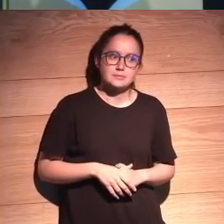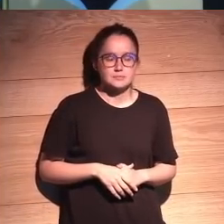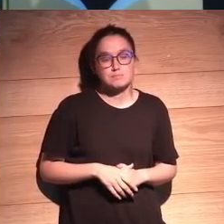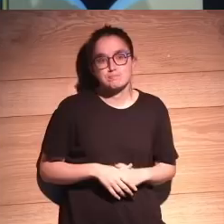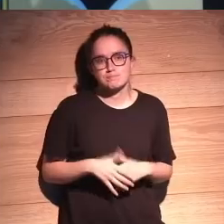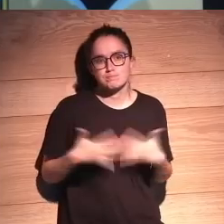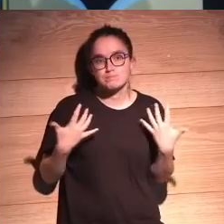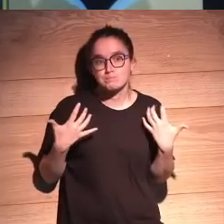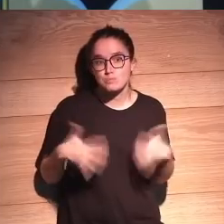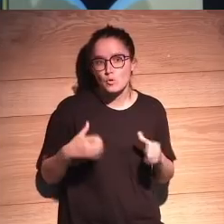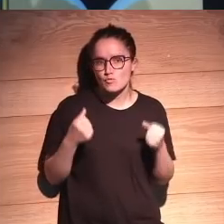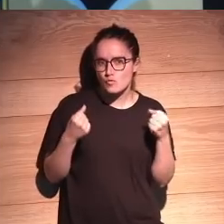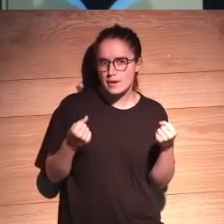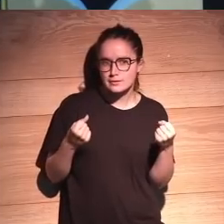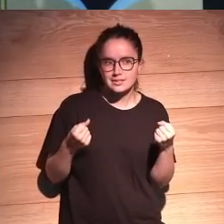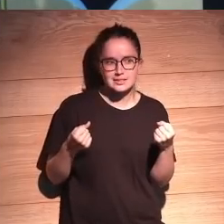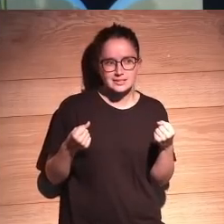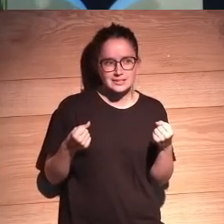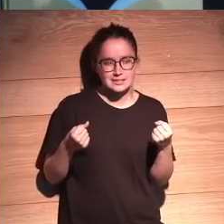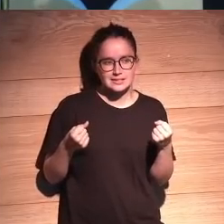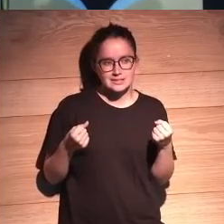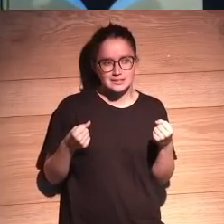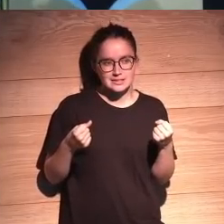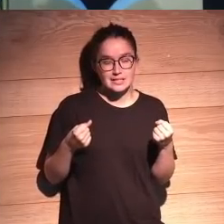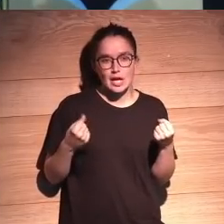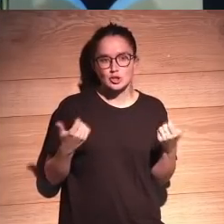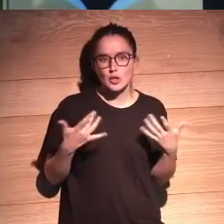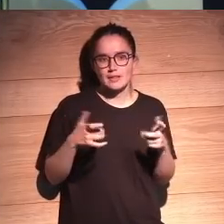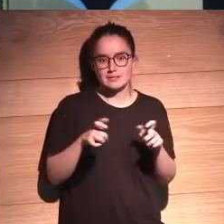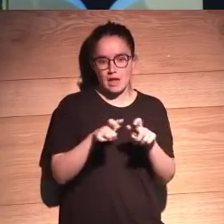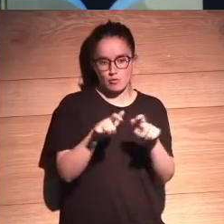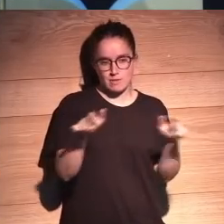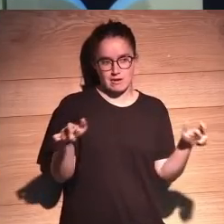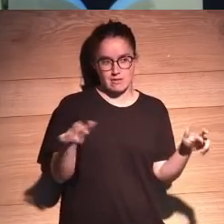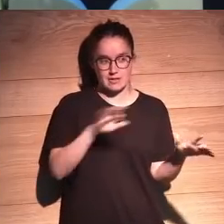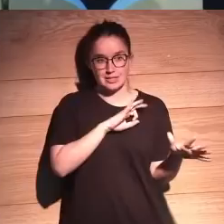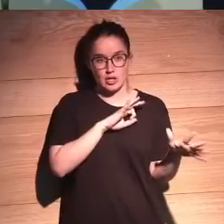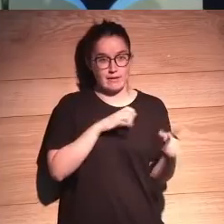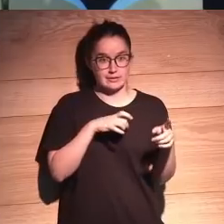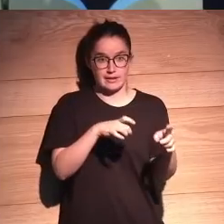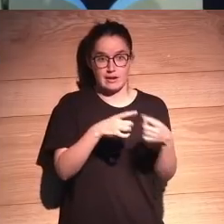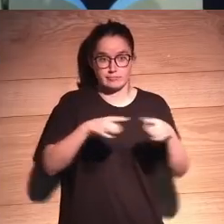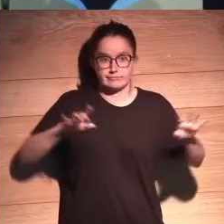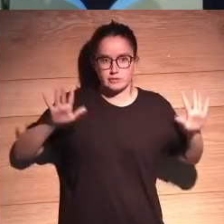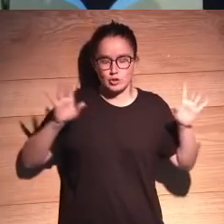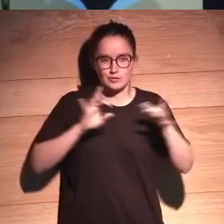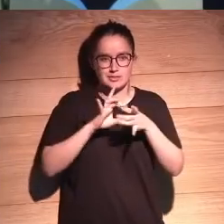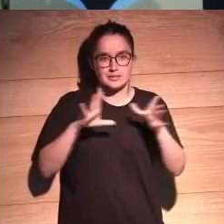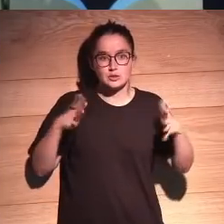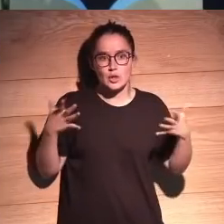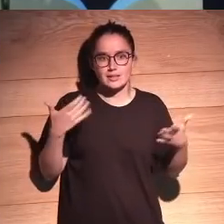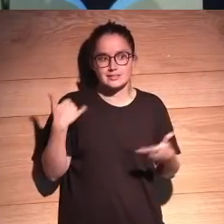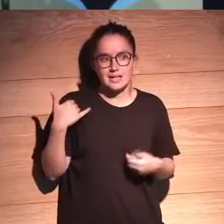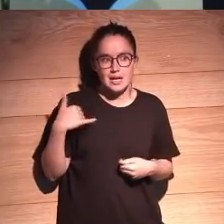fuerte ¿no? entonces la humanidad señores es otra guerra ¿eh? porque claro entonces